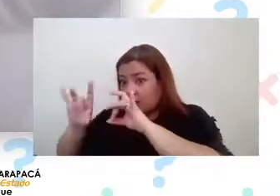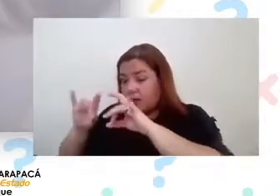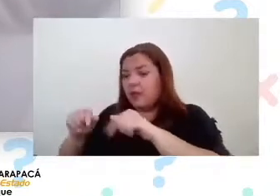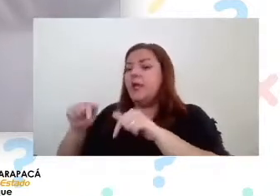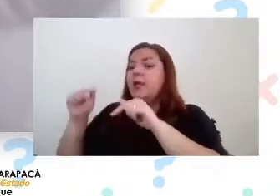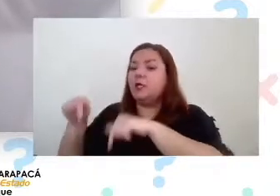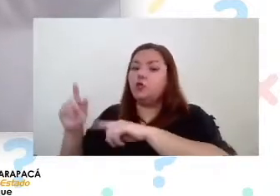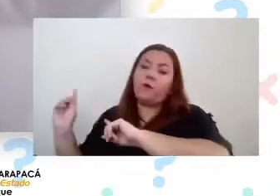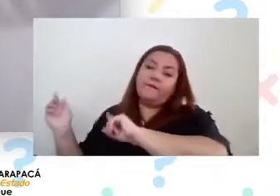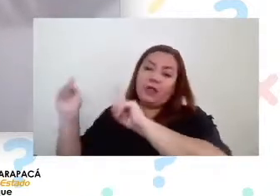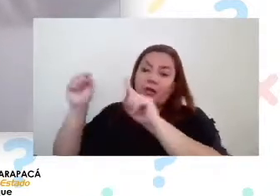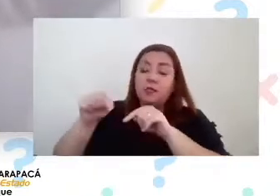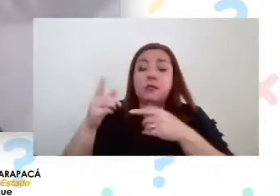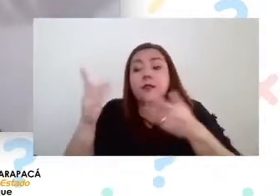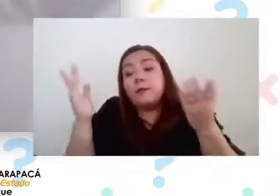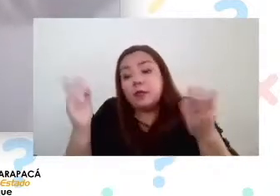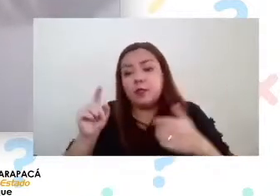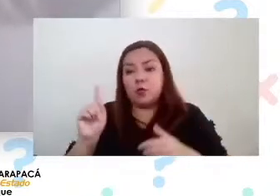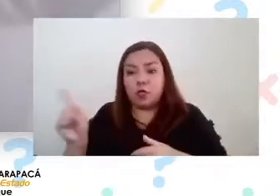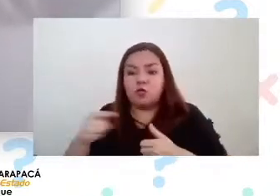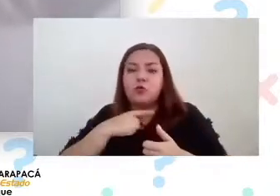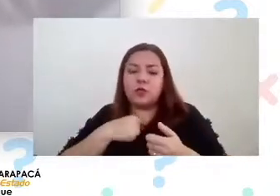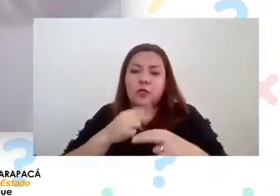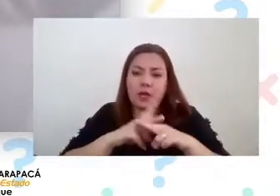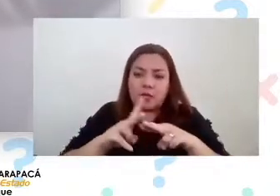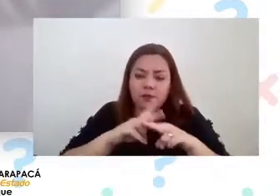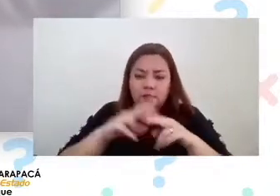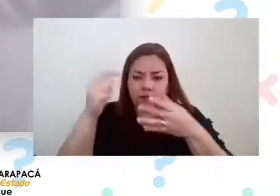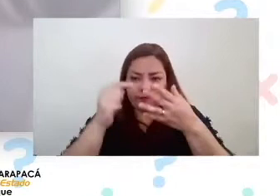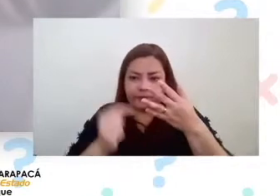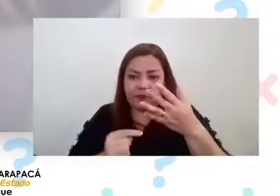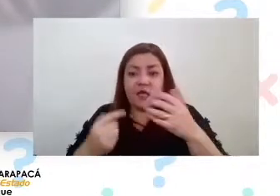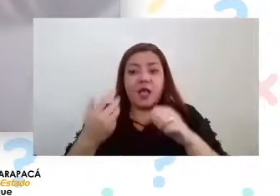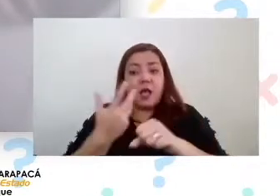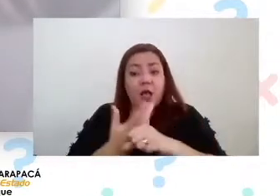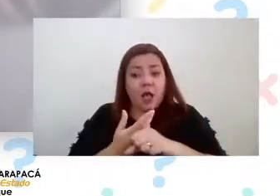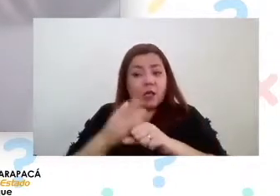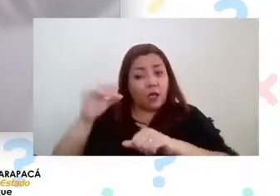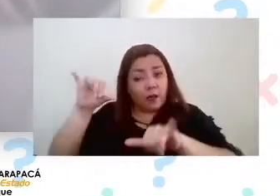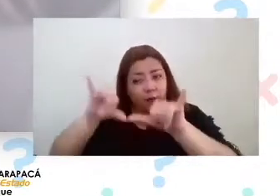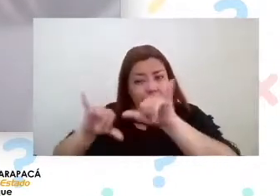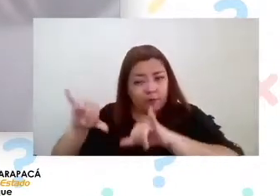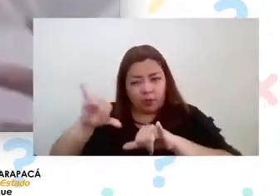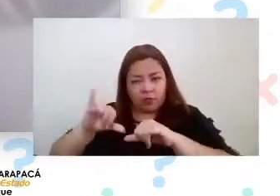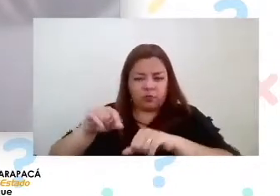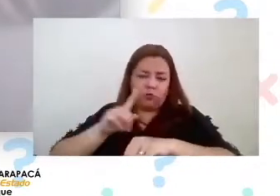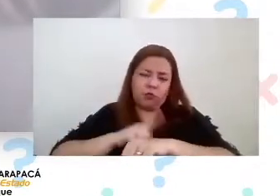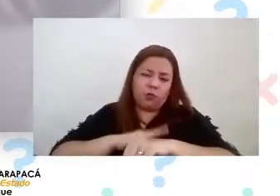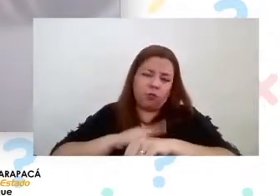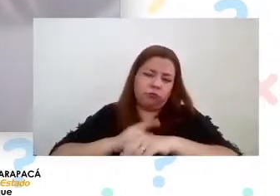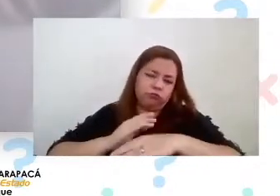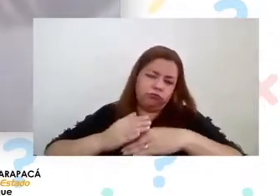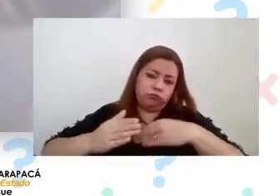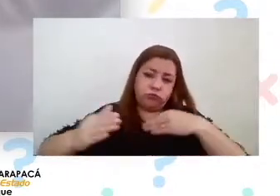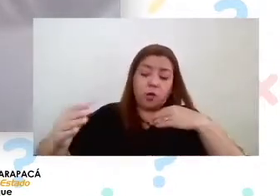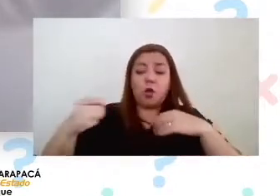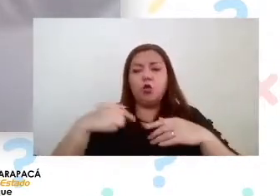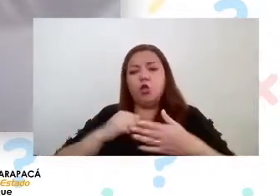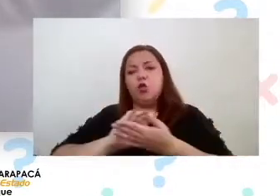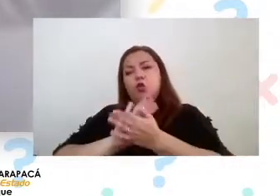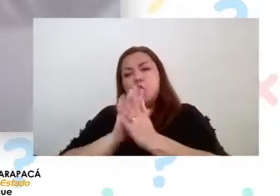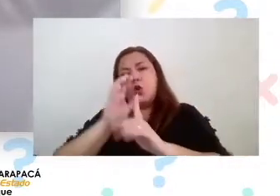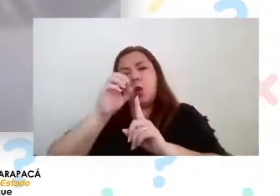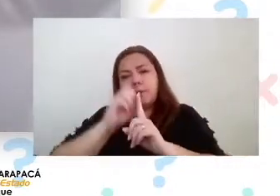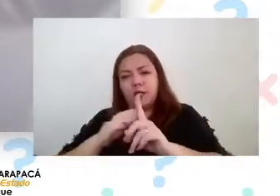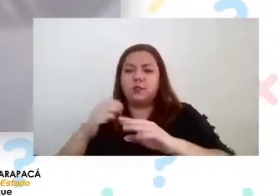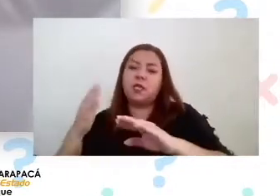de lo que ellos quieran realizar hay experimentos que están a largo plazo entonces todos los meses hay que ir a buscar datos